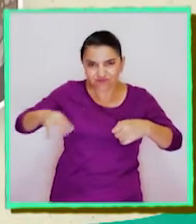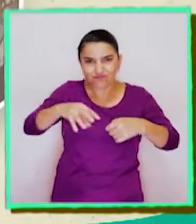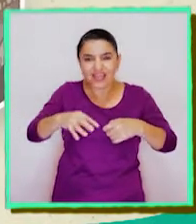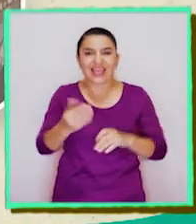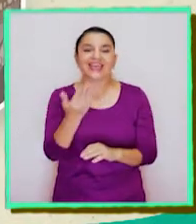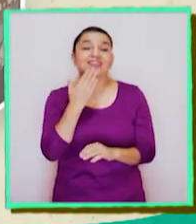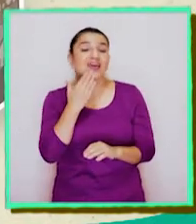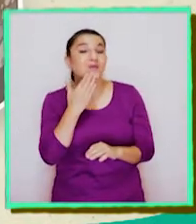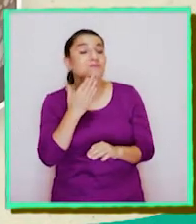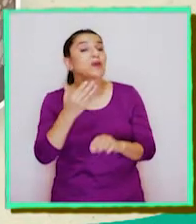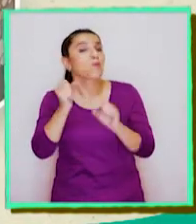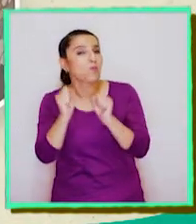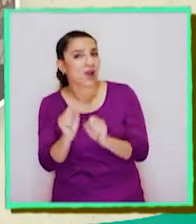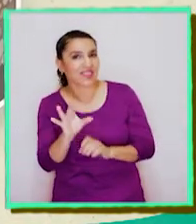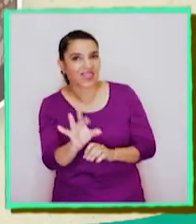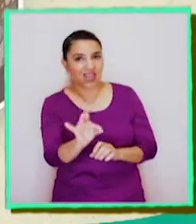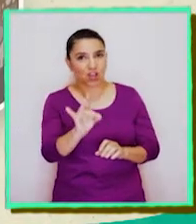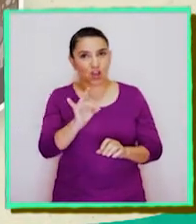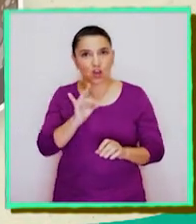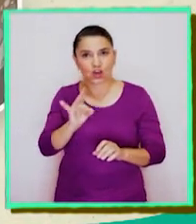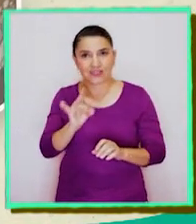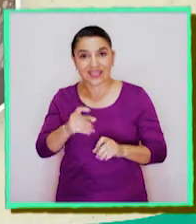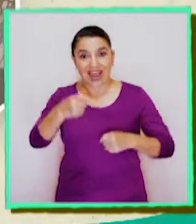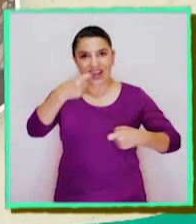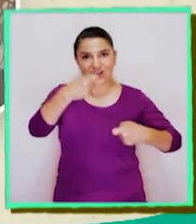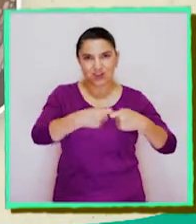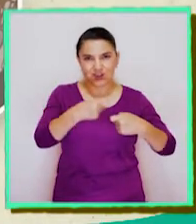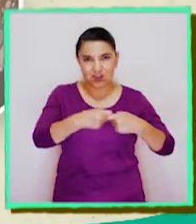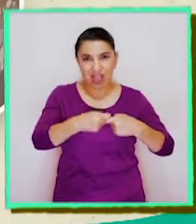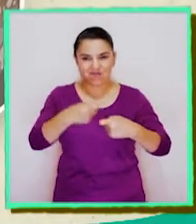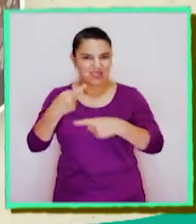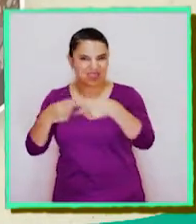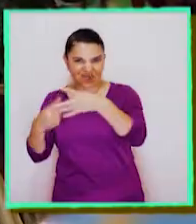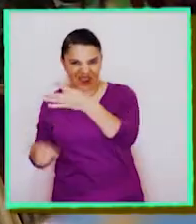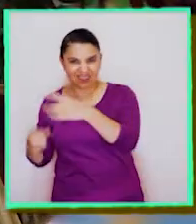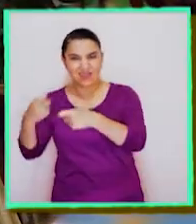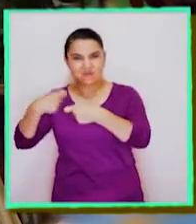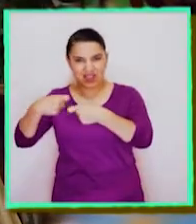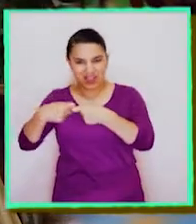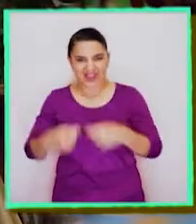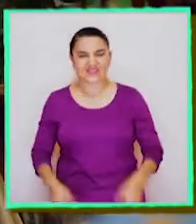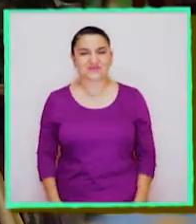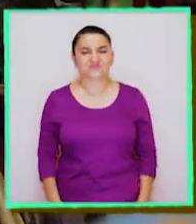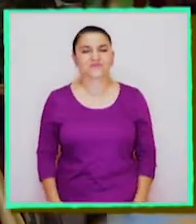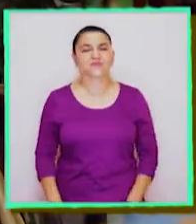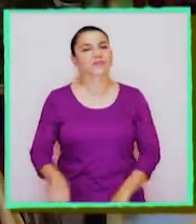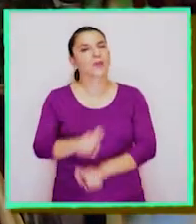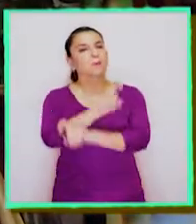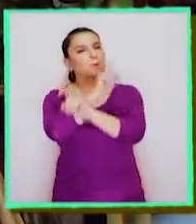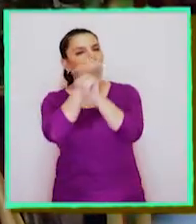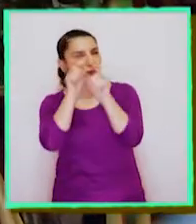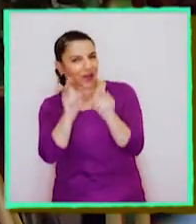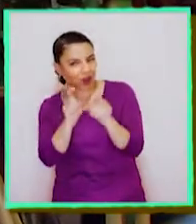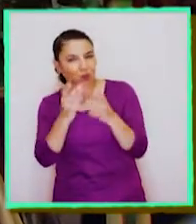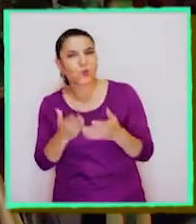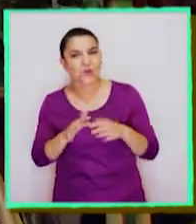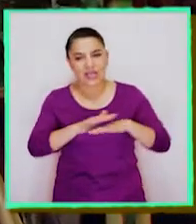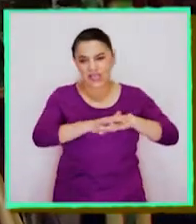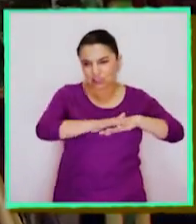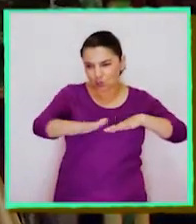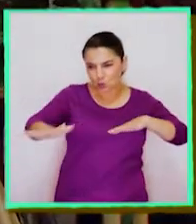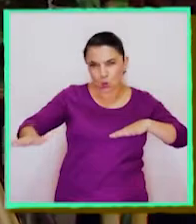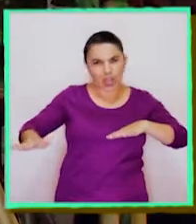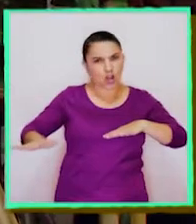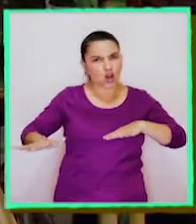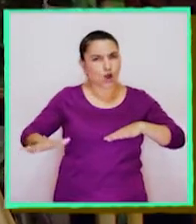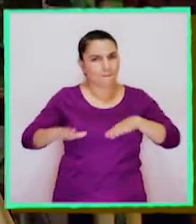Y también se pueden encontrar fragmentos de rocas y minerales. Y una pregunta, ¿es el suelo